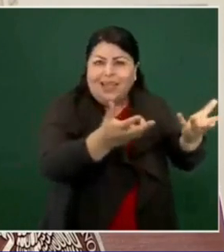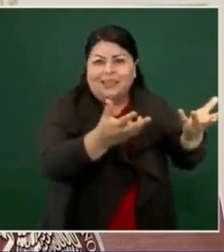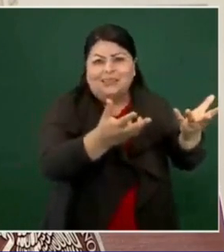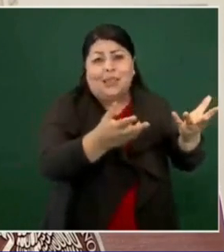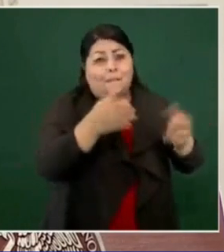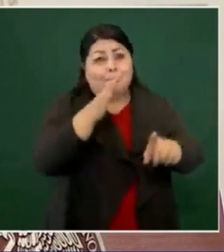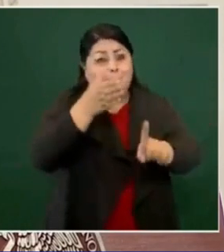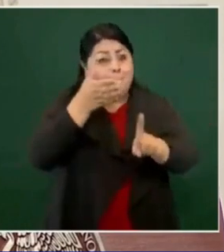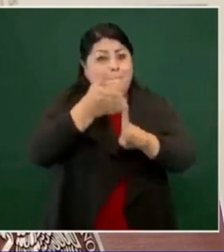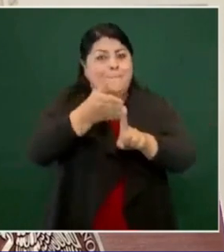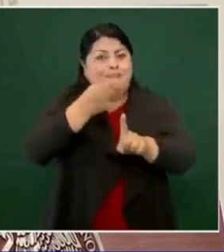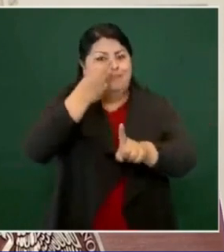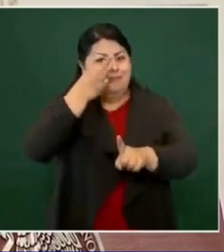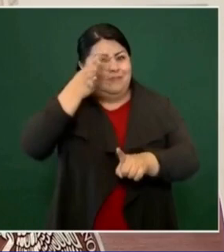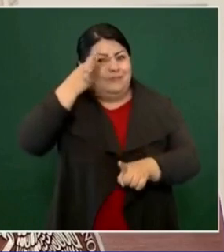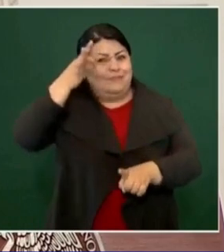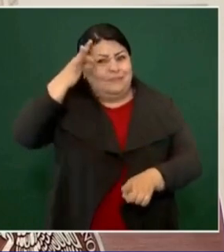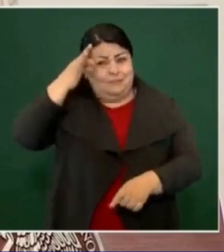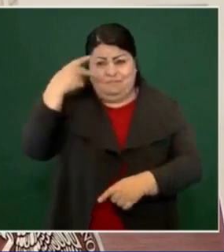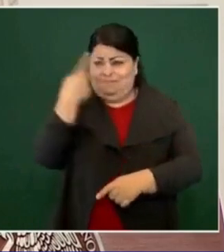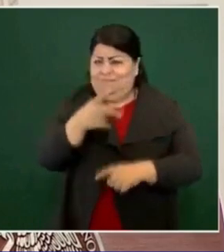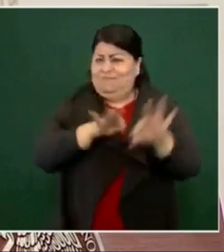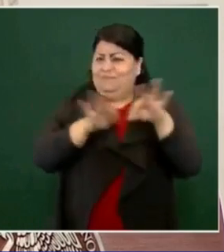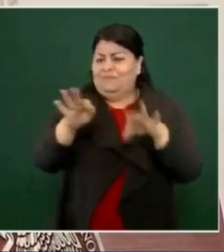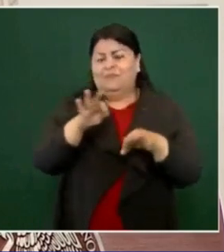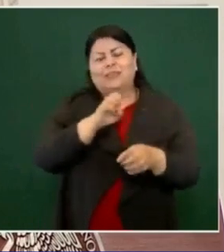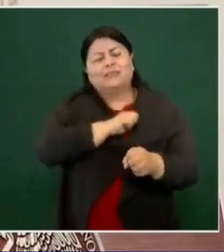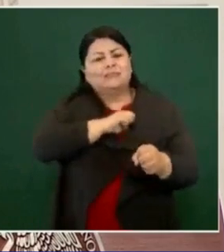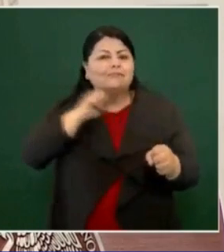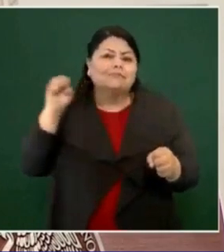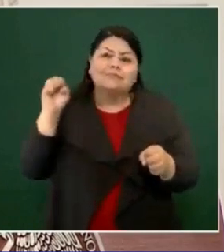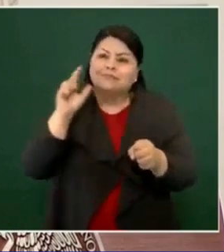ERIS es algo especial,